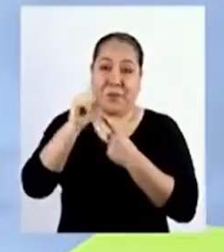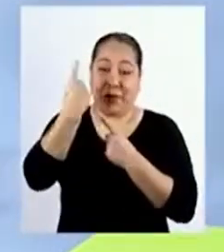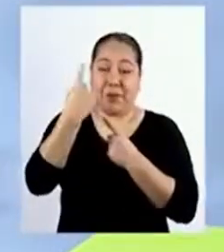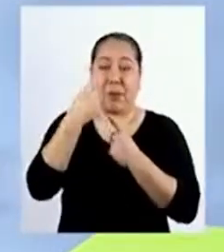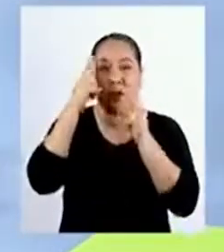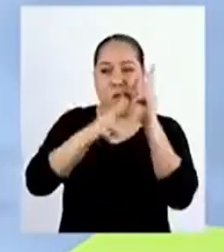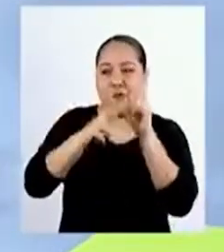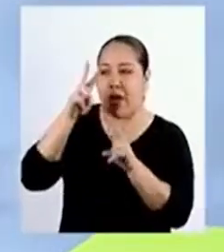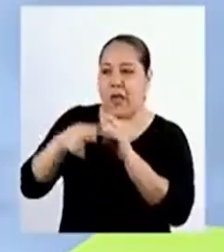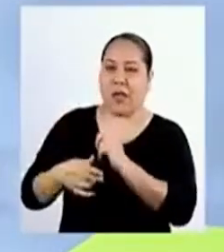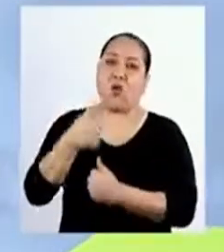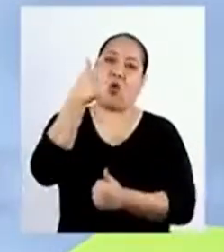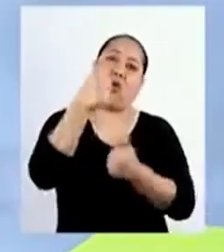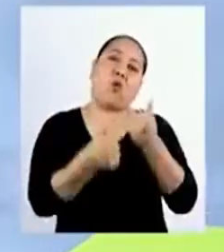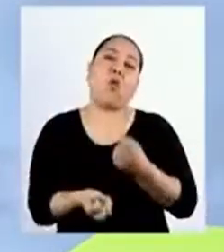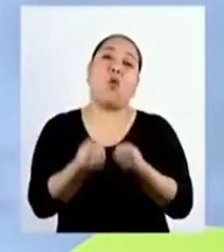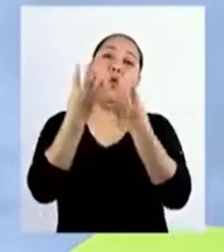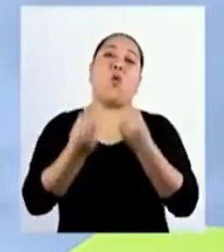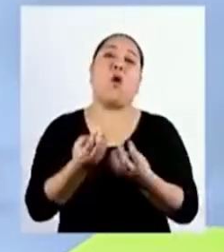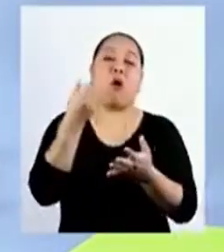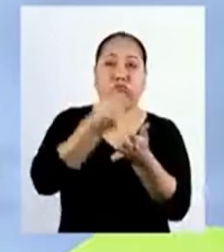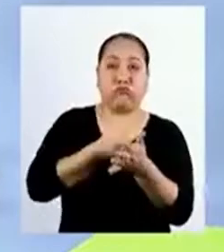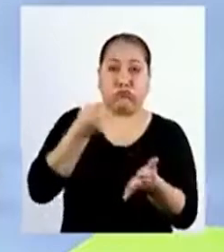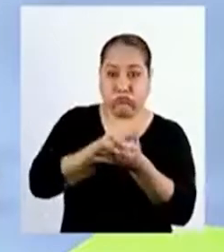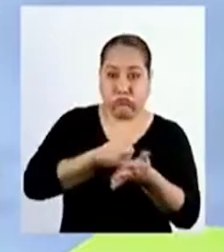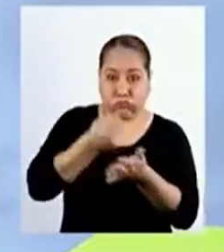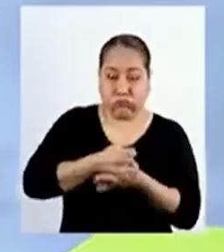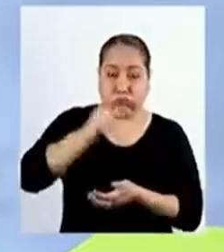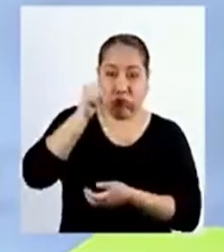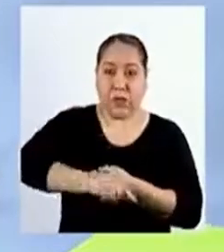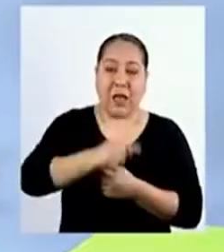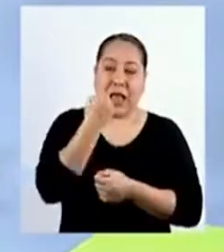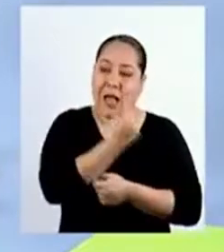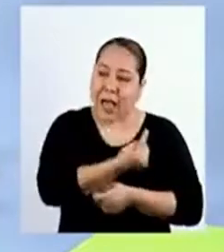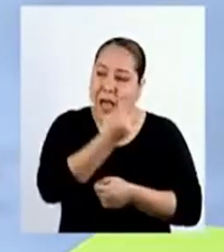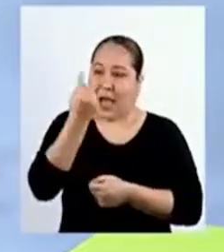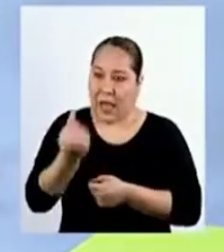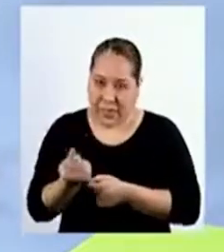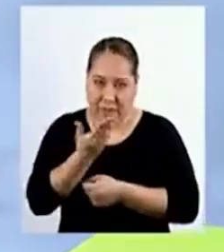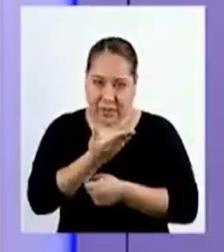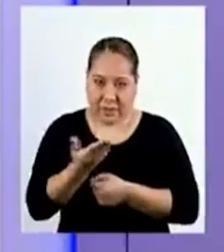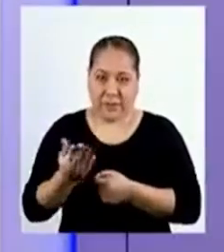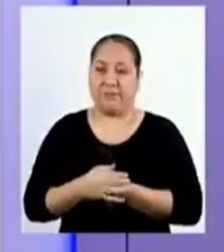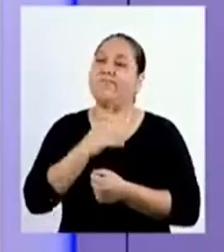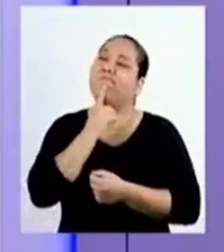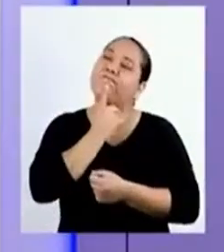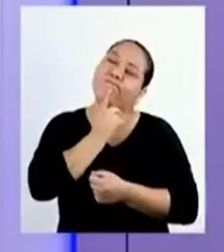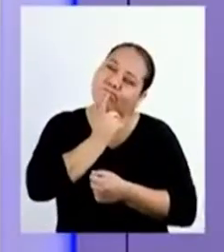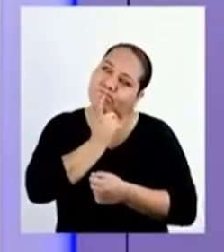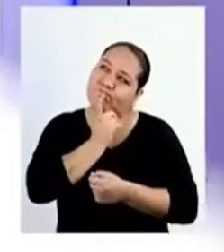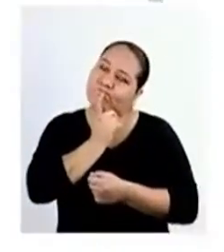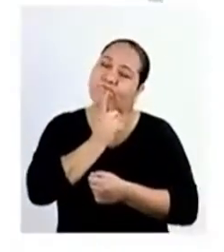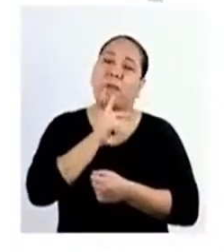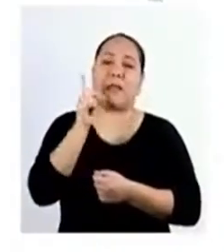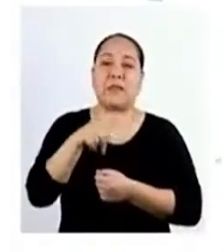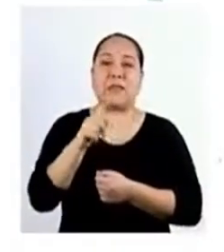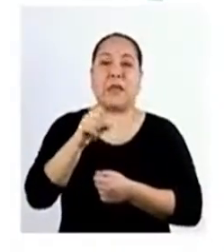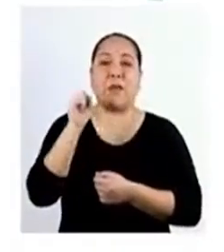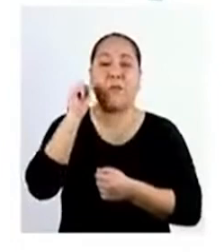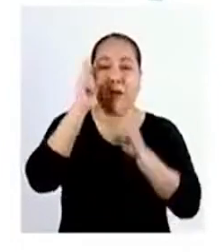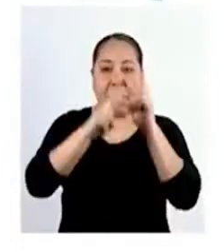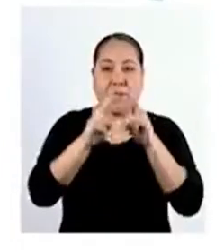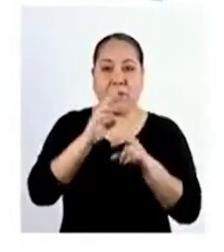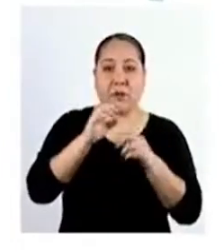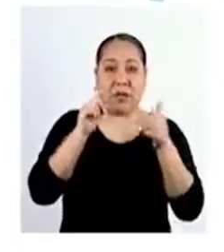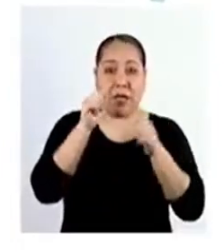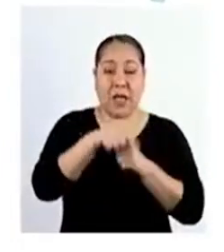tendríamos que calcular Cuánto se va a invertir En cada opción Vemos que en